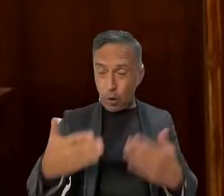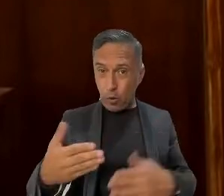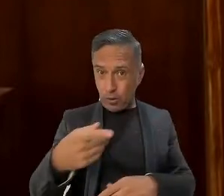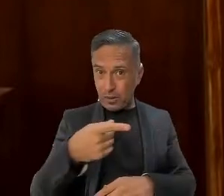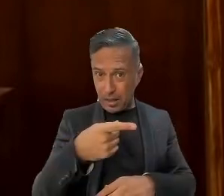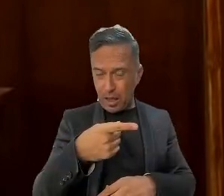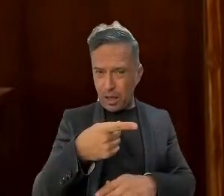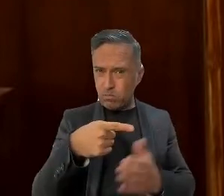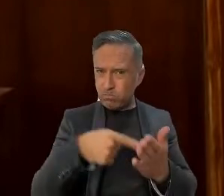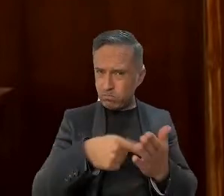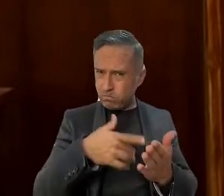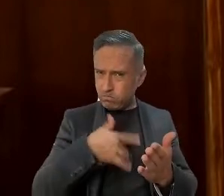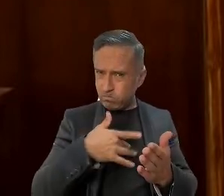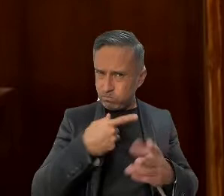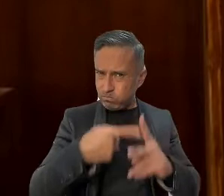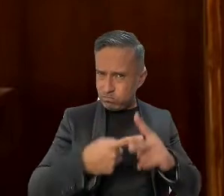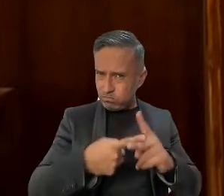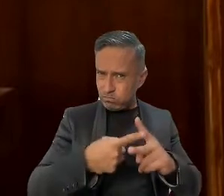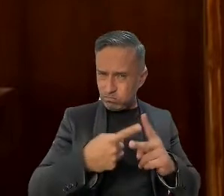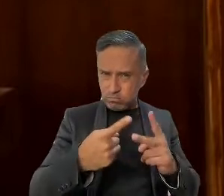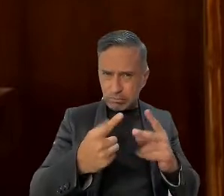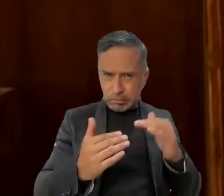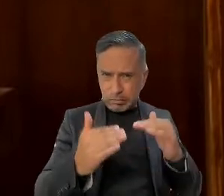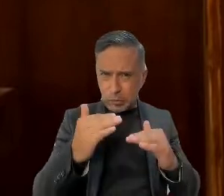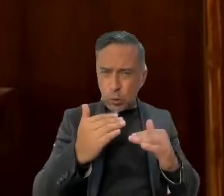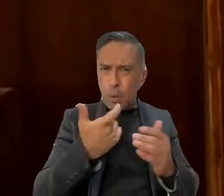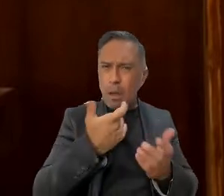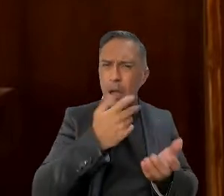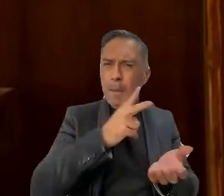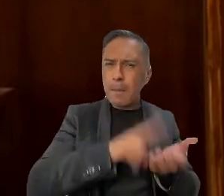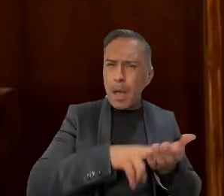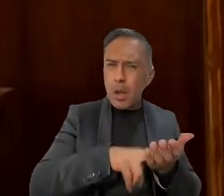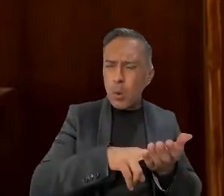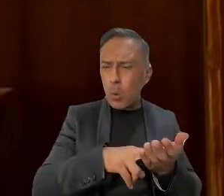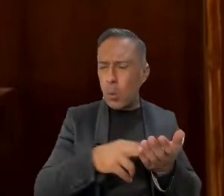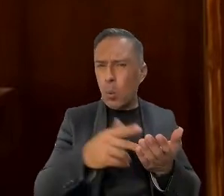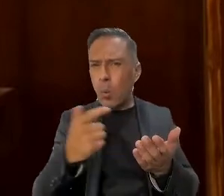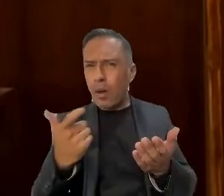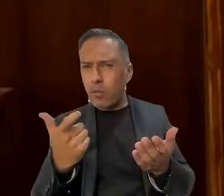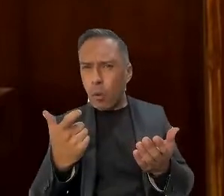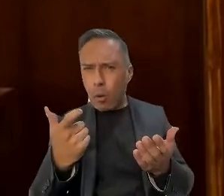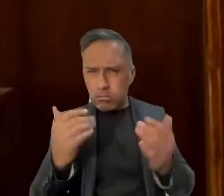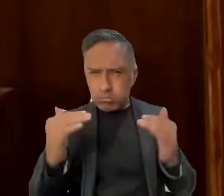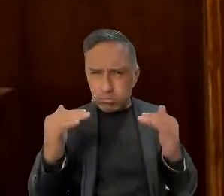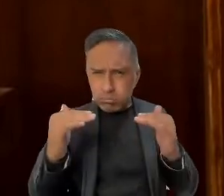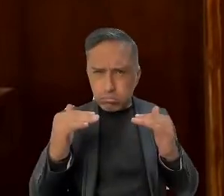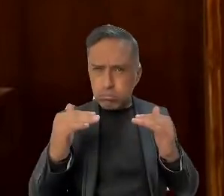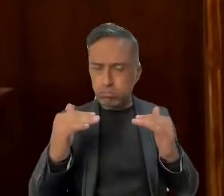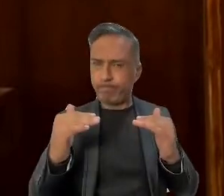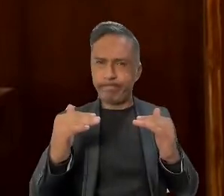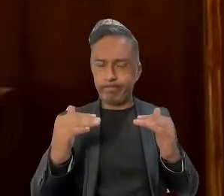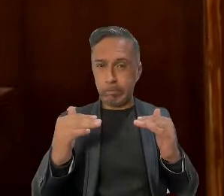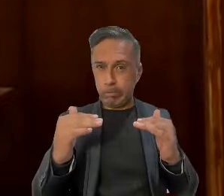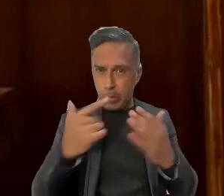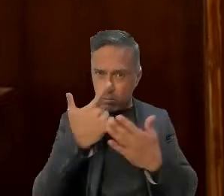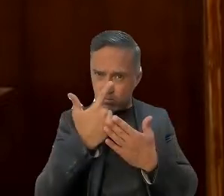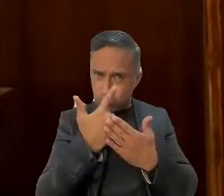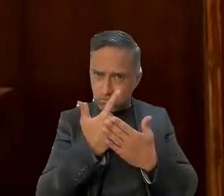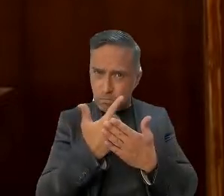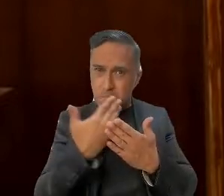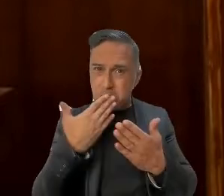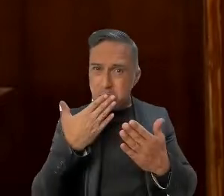muy clara entre el precio y el valor del agua, ya que si tabulamos correctamente